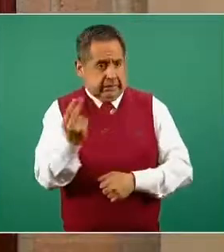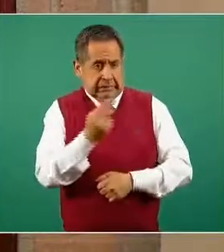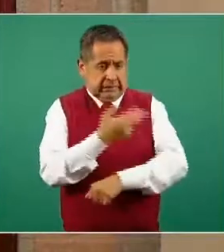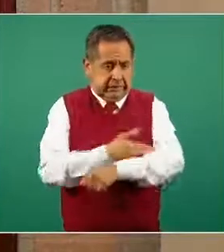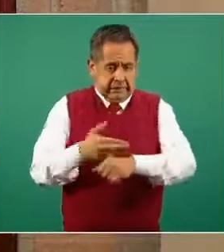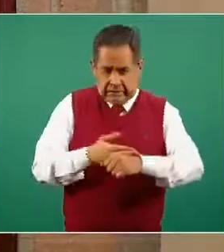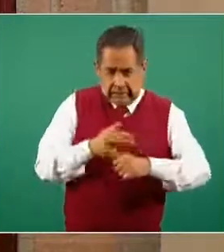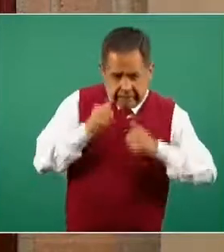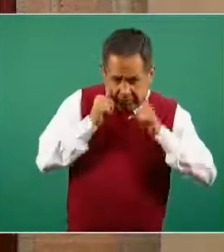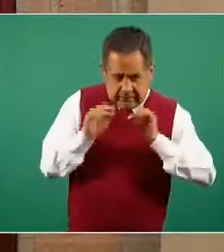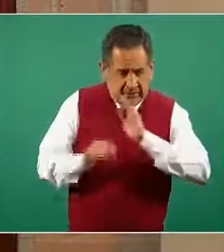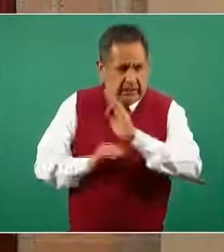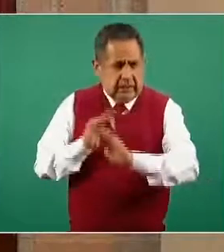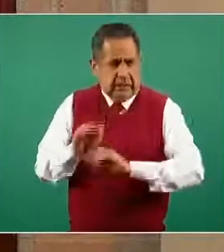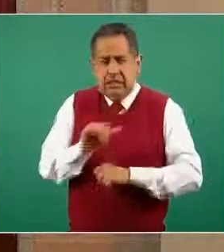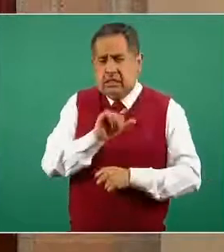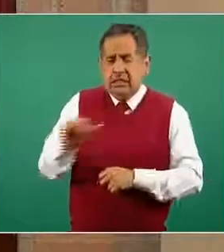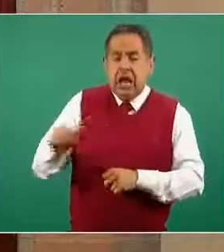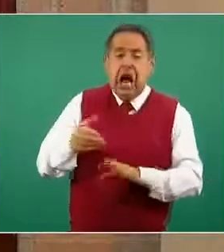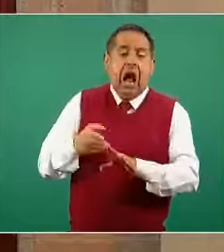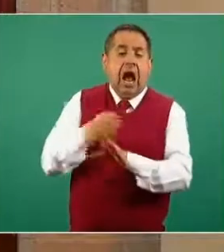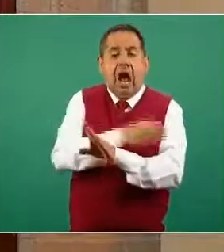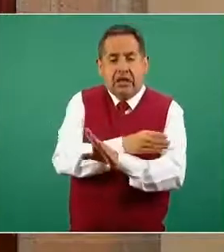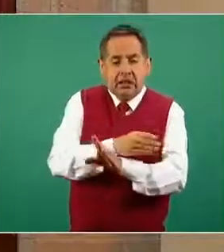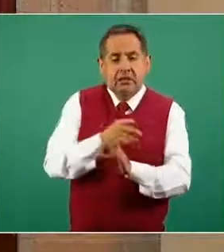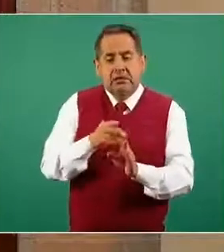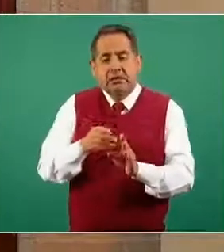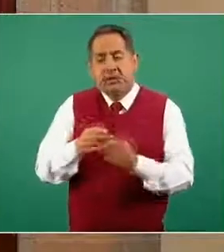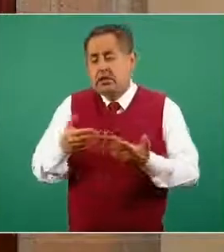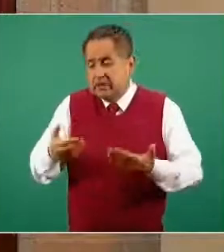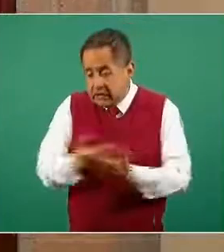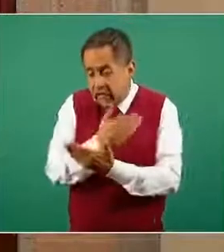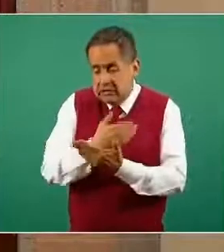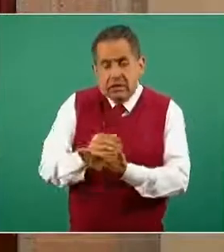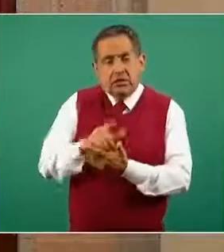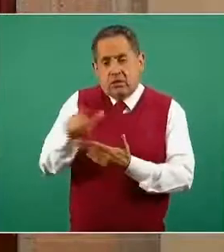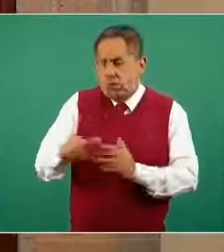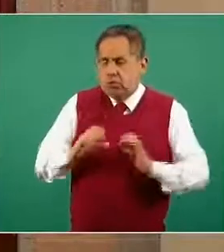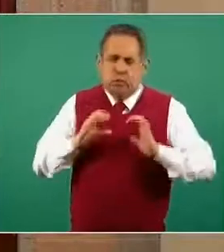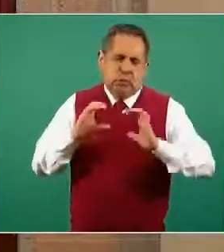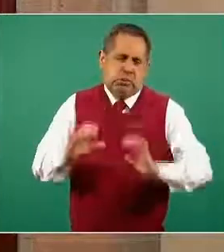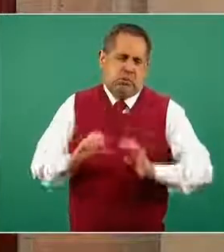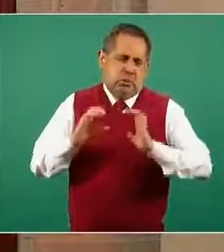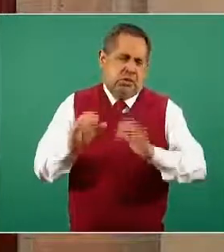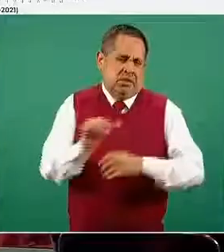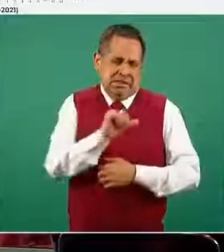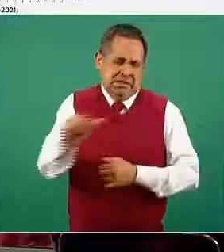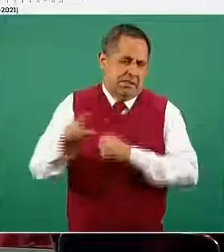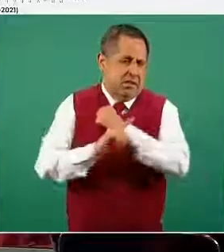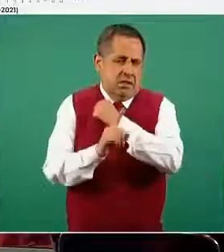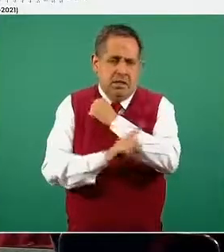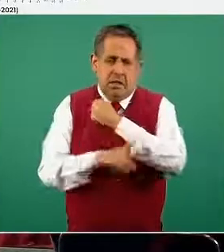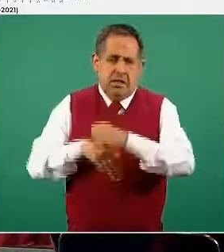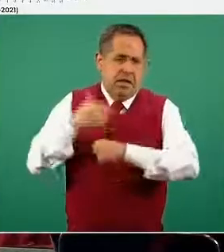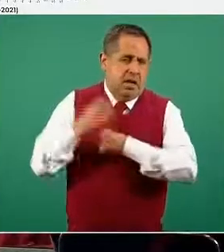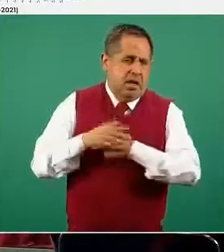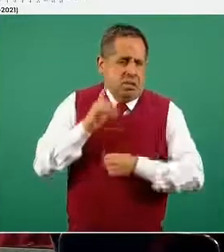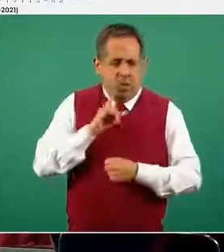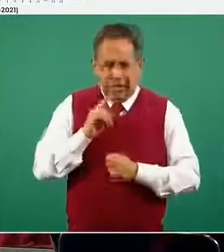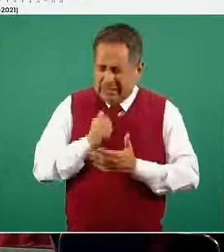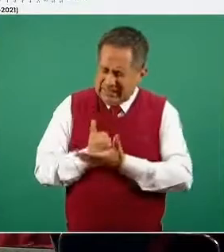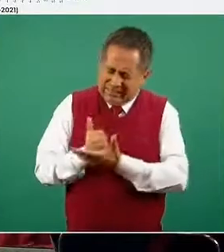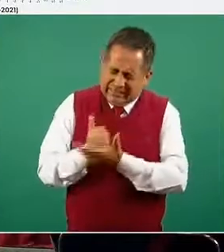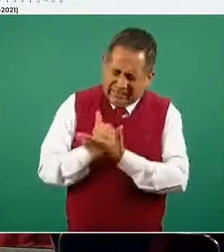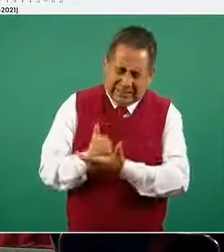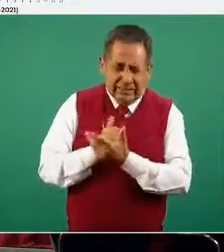poder dar la atención tanto preventiva como en su momento lógicamente la atención médica durante el proceso del